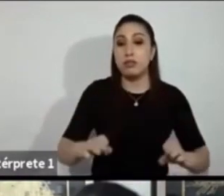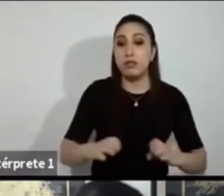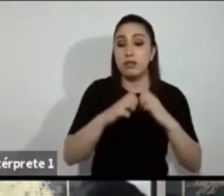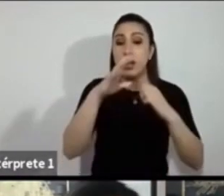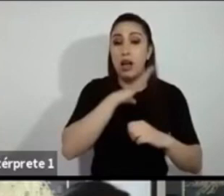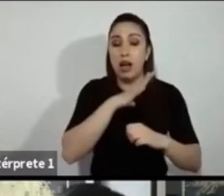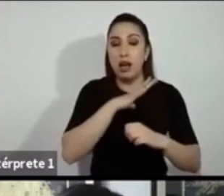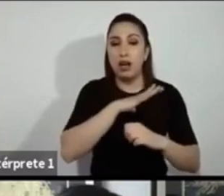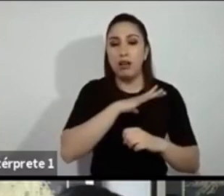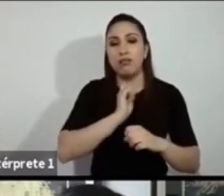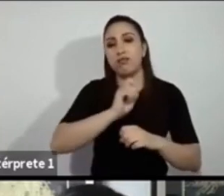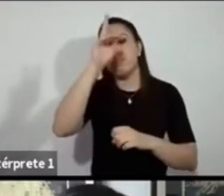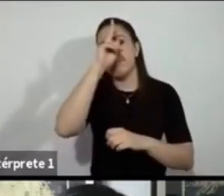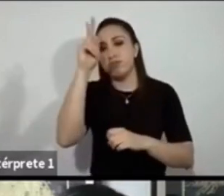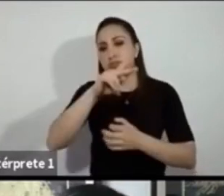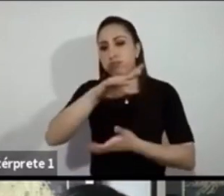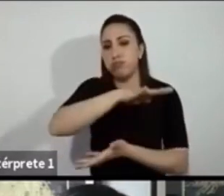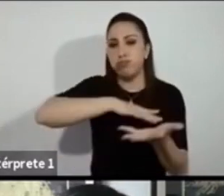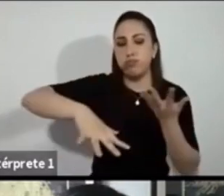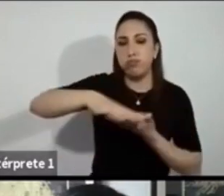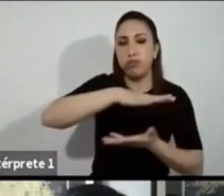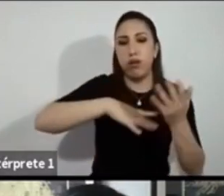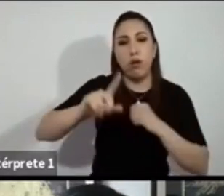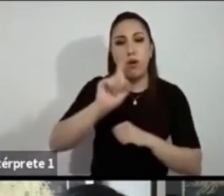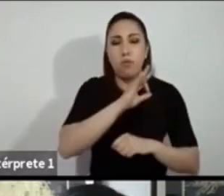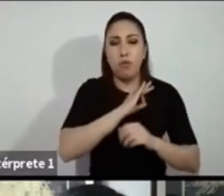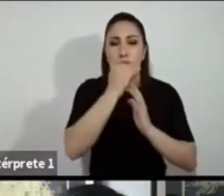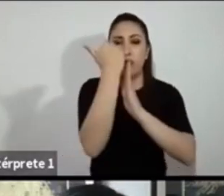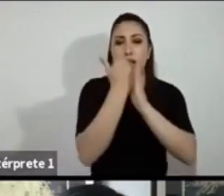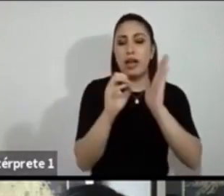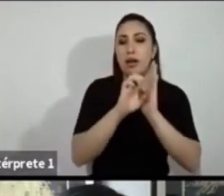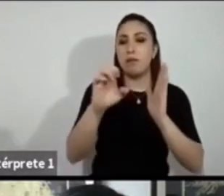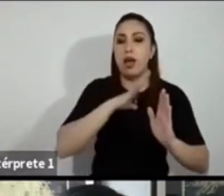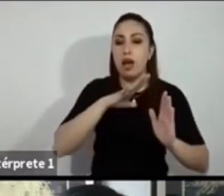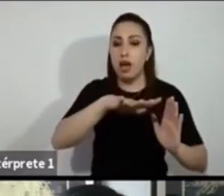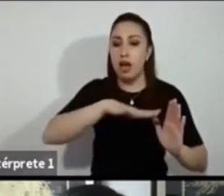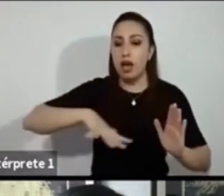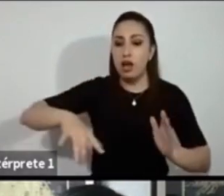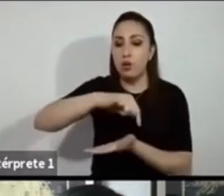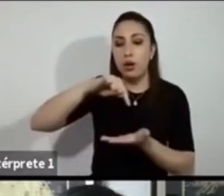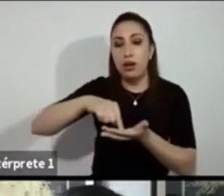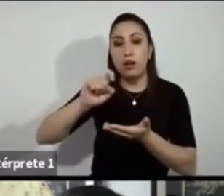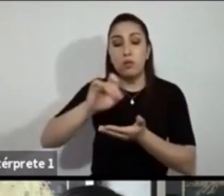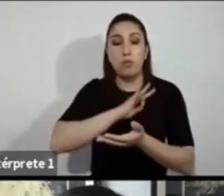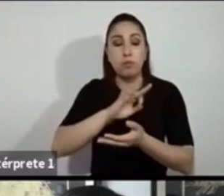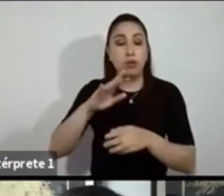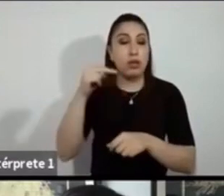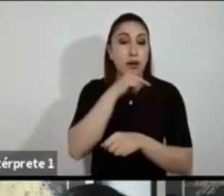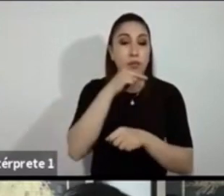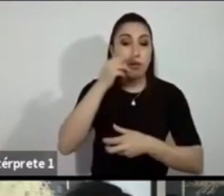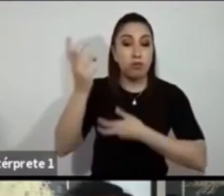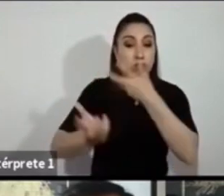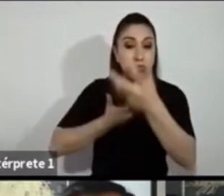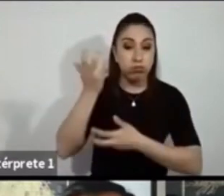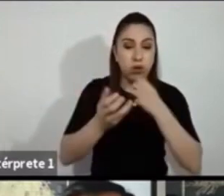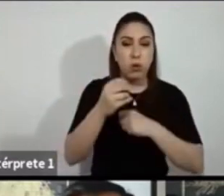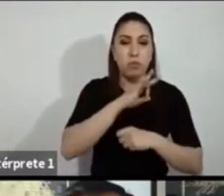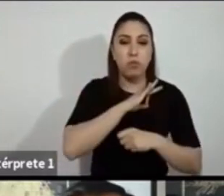vulnerable y susceptible a incendios, a inundaciones, a sismos. Entonces, por eso